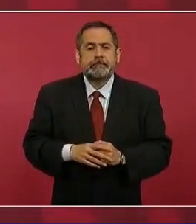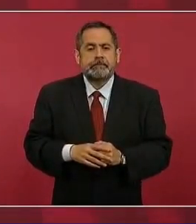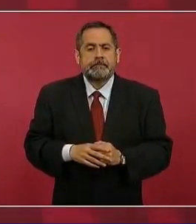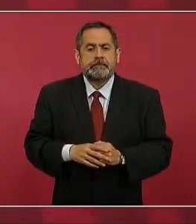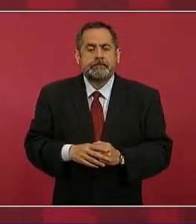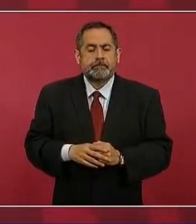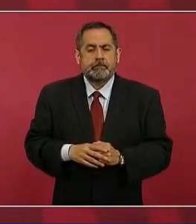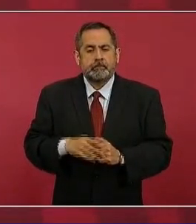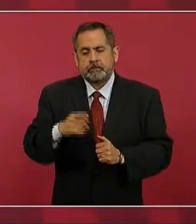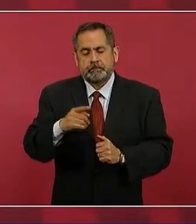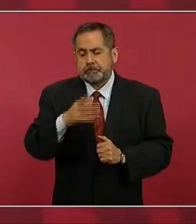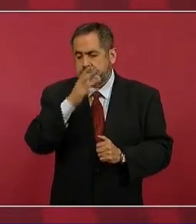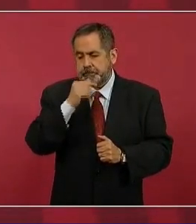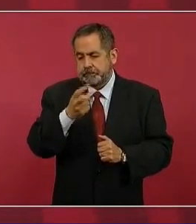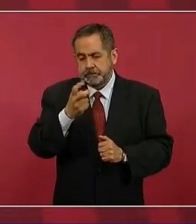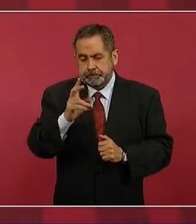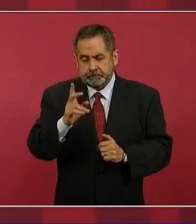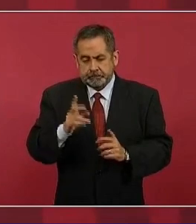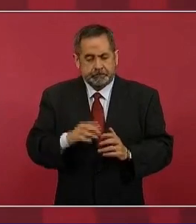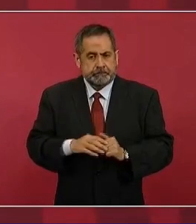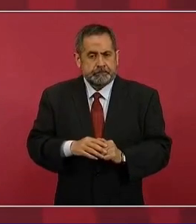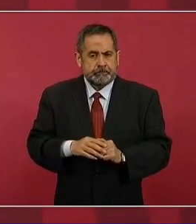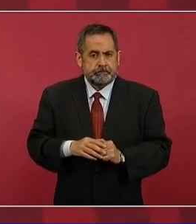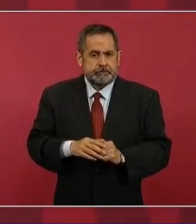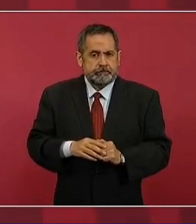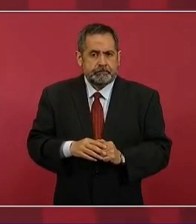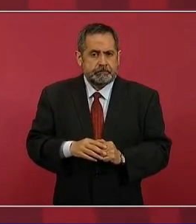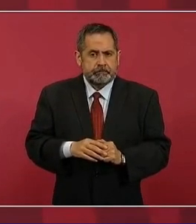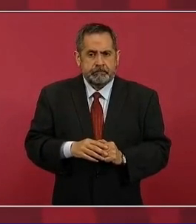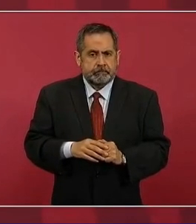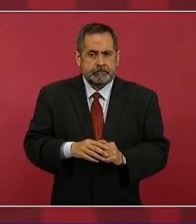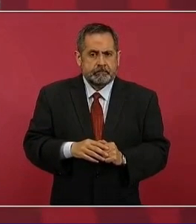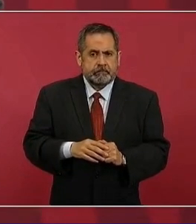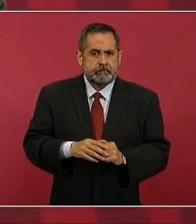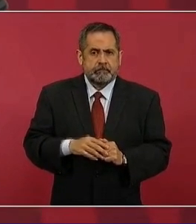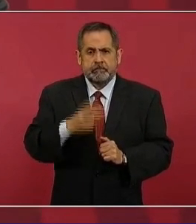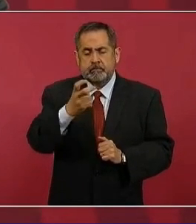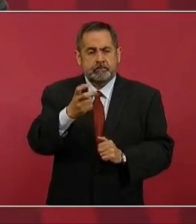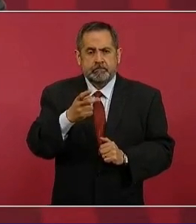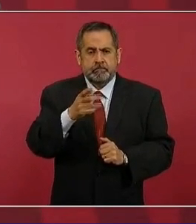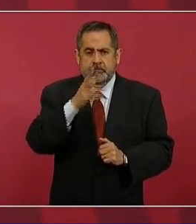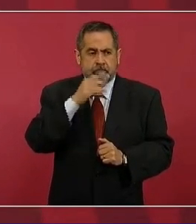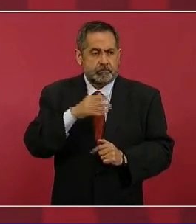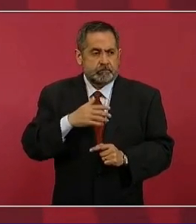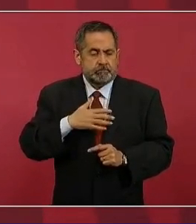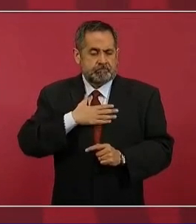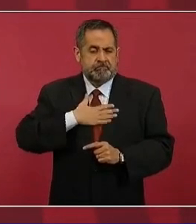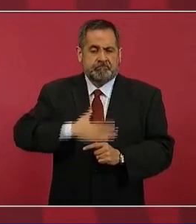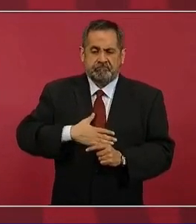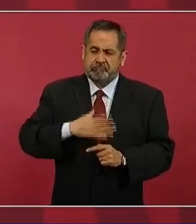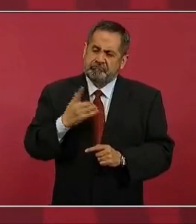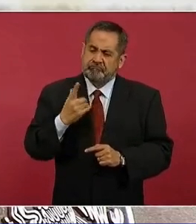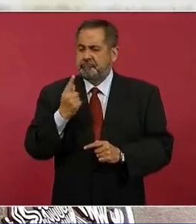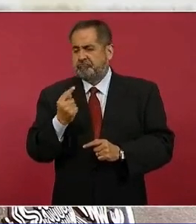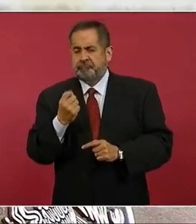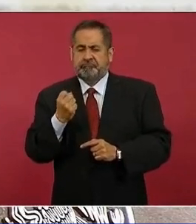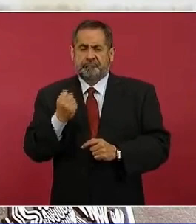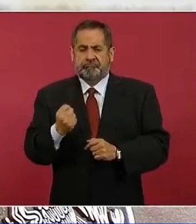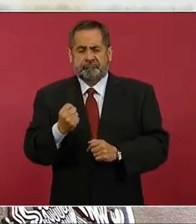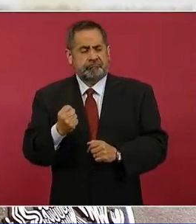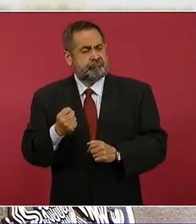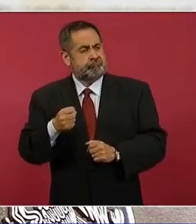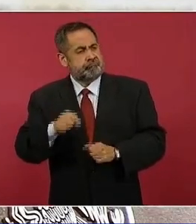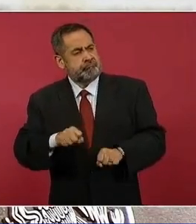Entonces, no se puede hacer justicia por